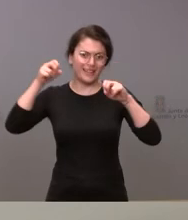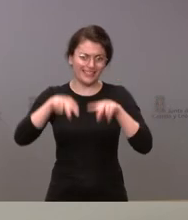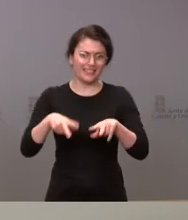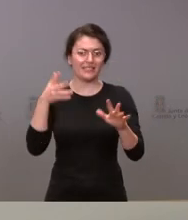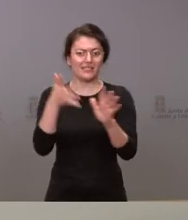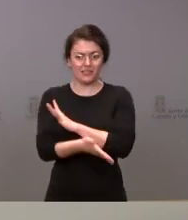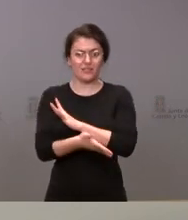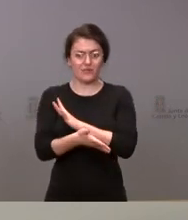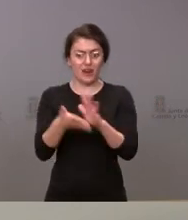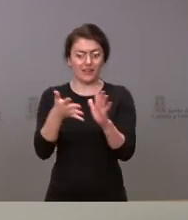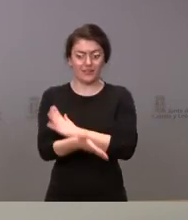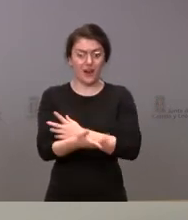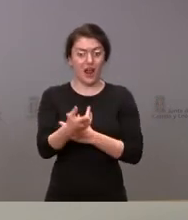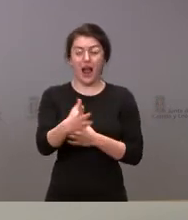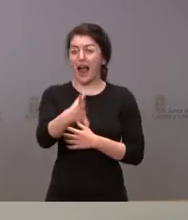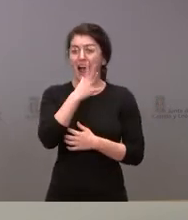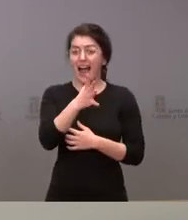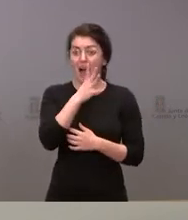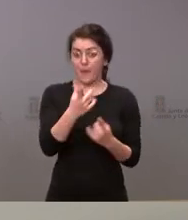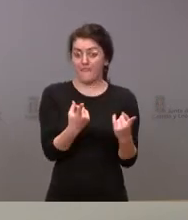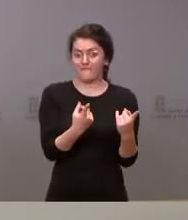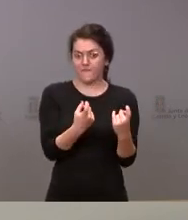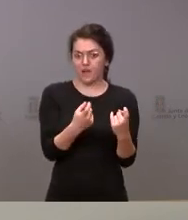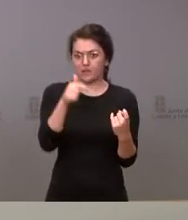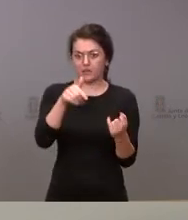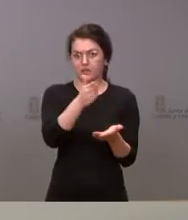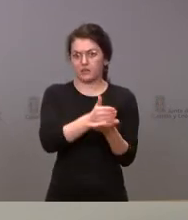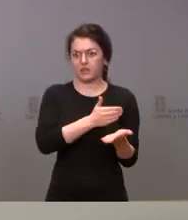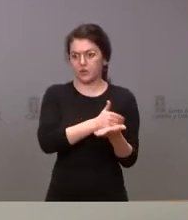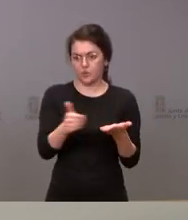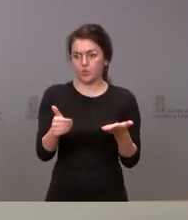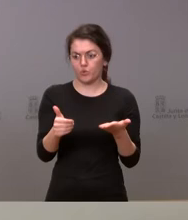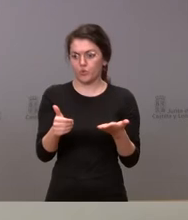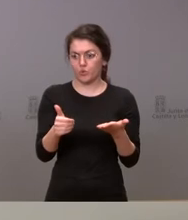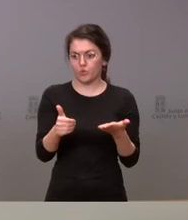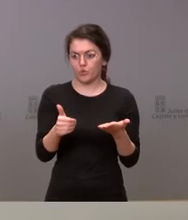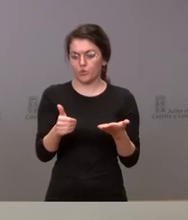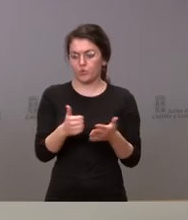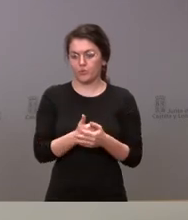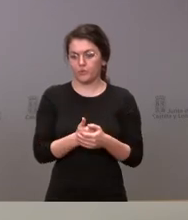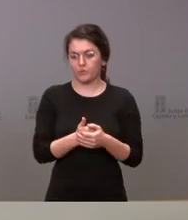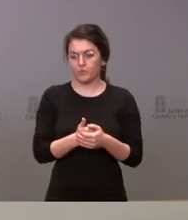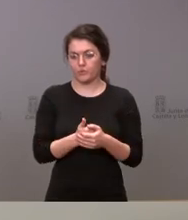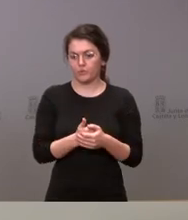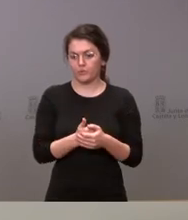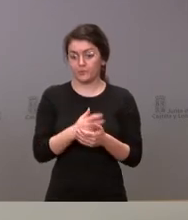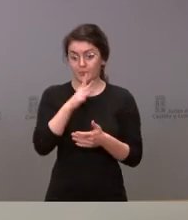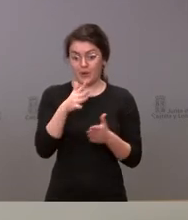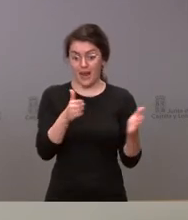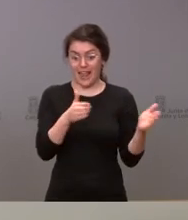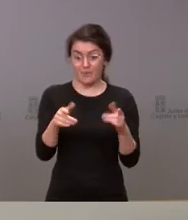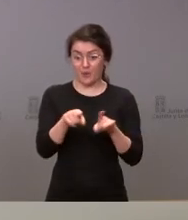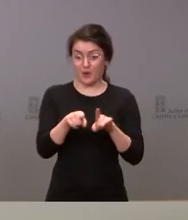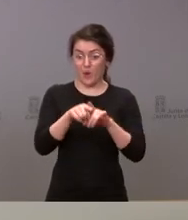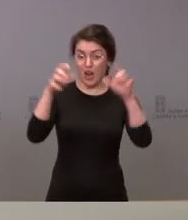déficit hídrico muy importante también en Castilla y León. Es la época donde las lluvias